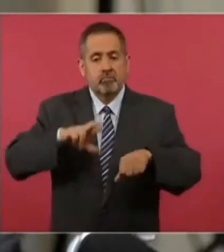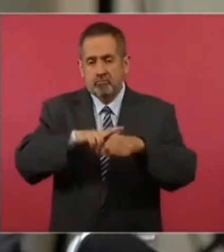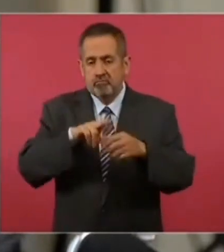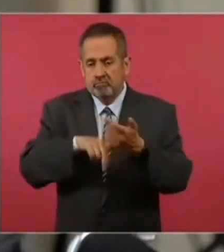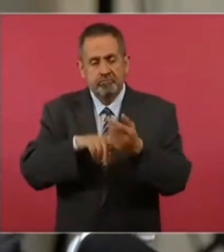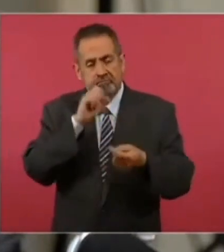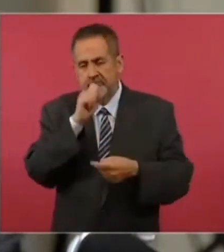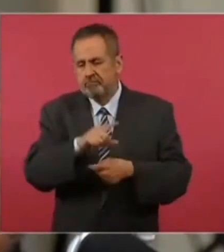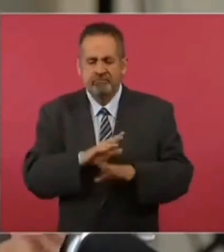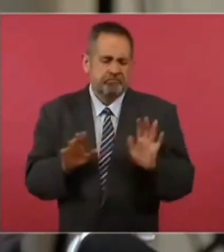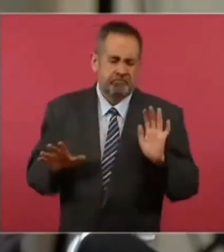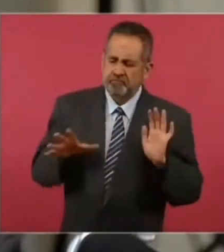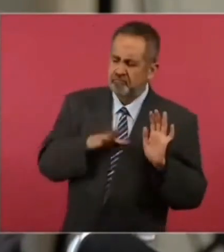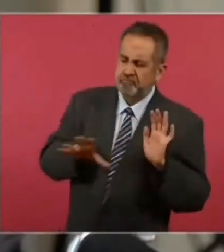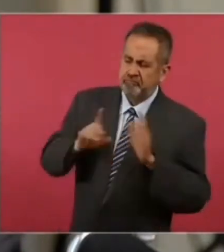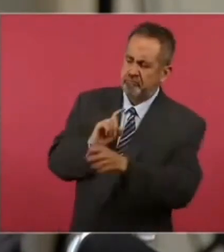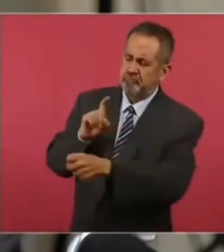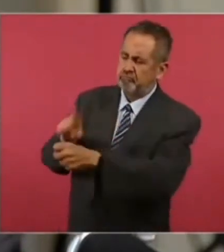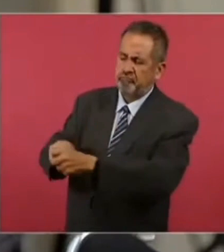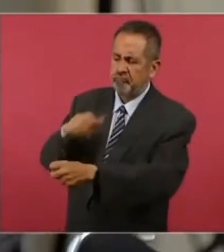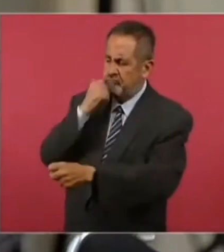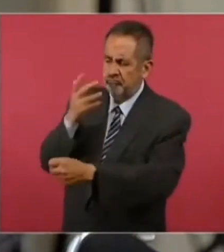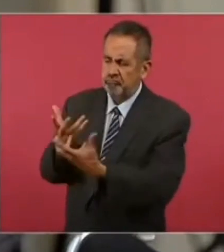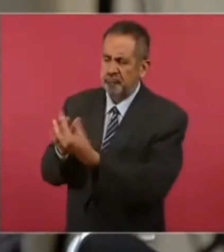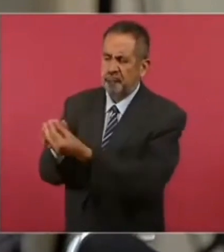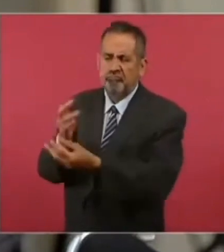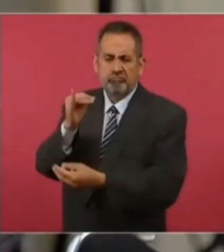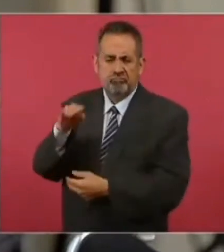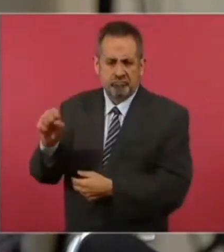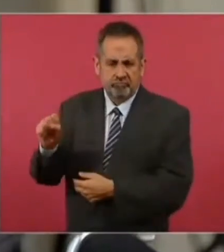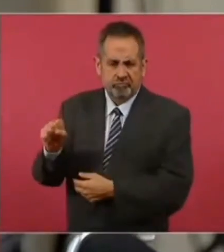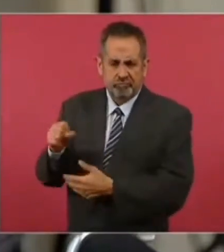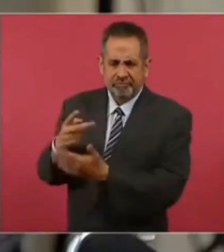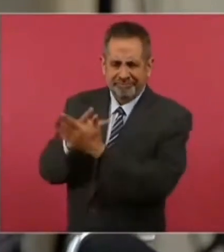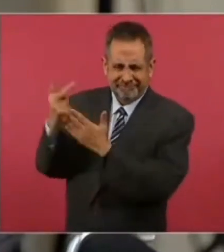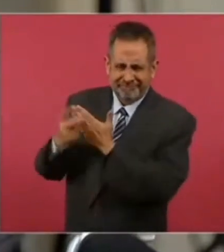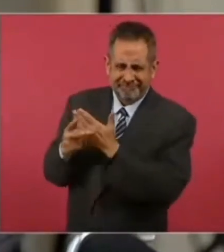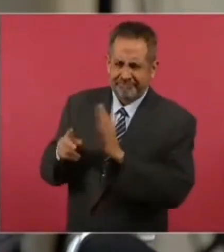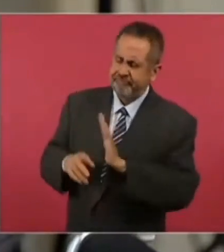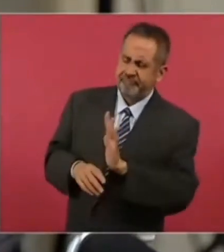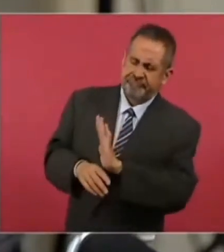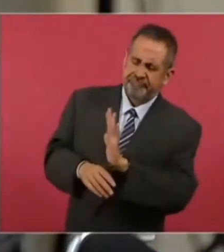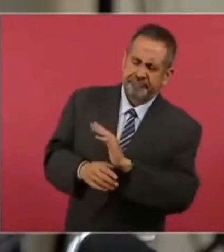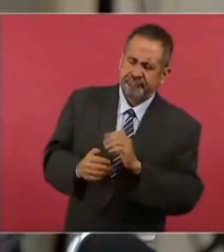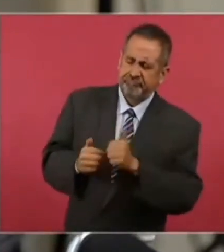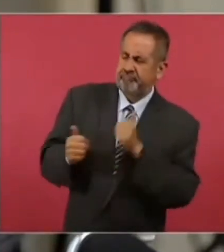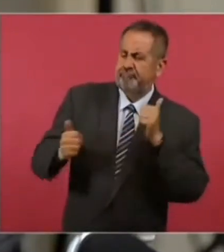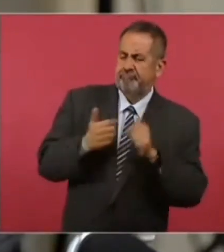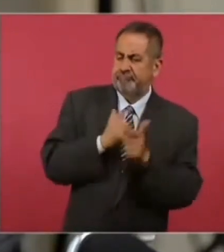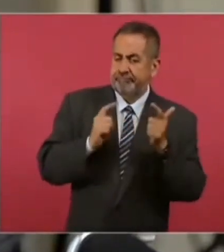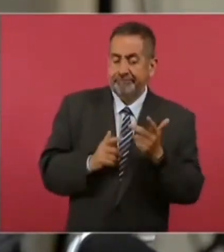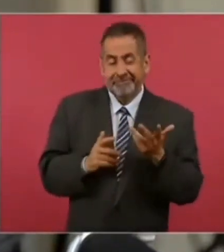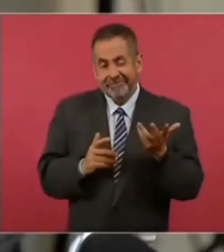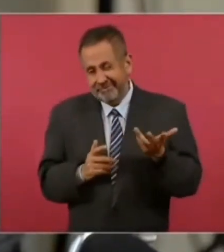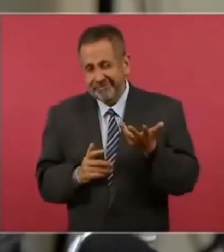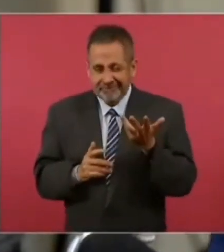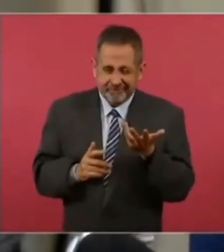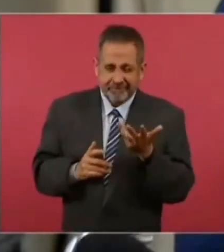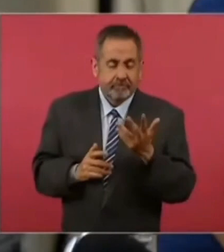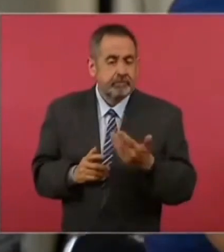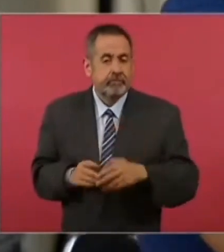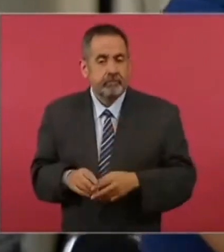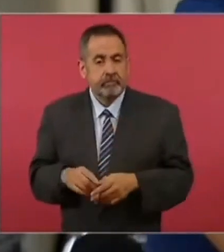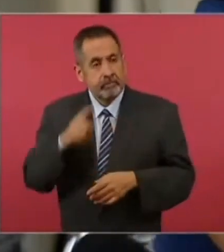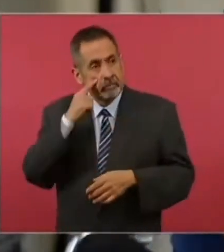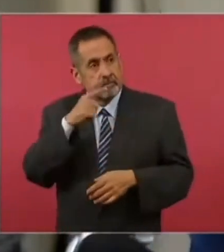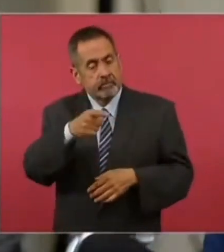ha sido no adherirse a este proyecto o a este programa. Sin embargo, bueno, pues vemos viajes